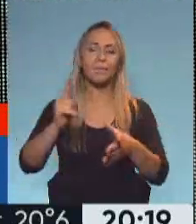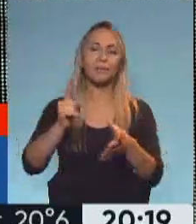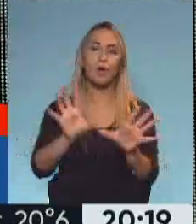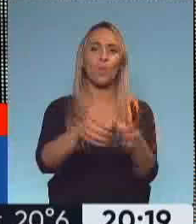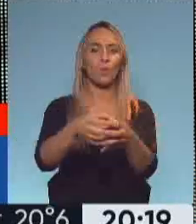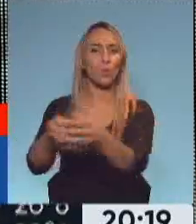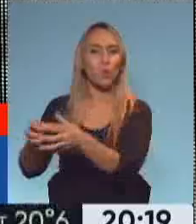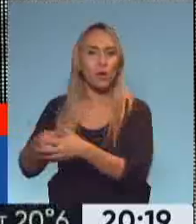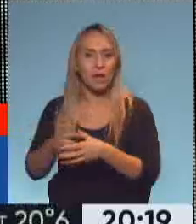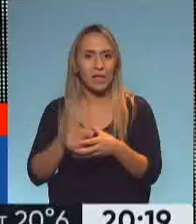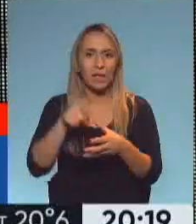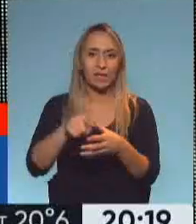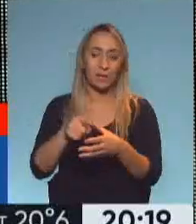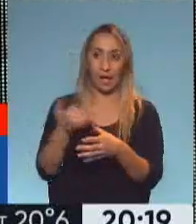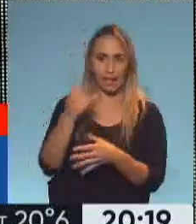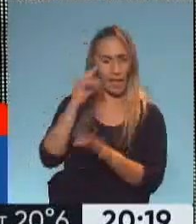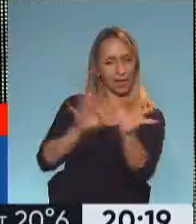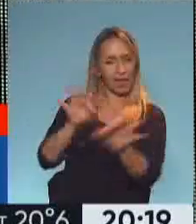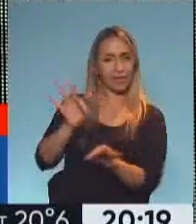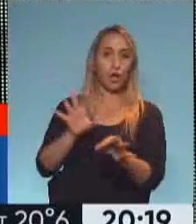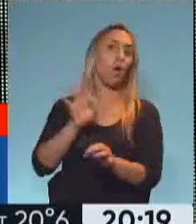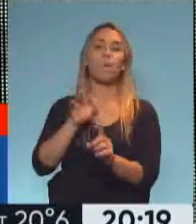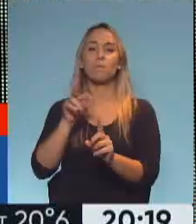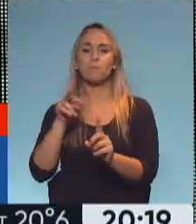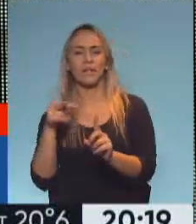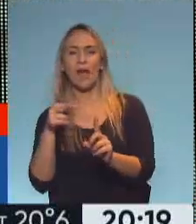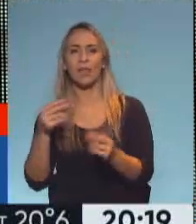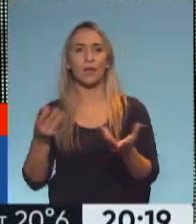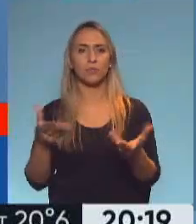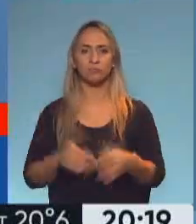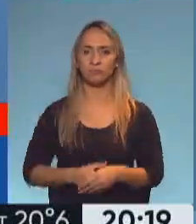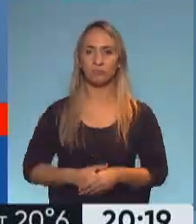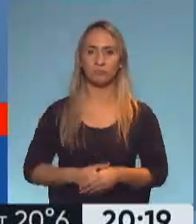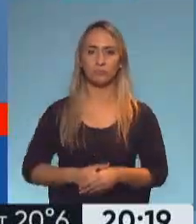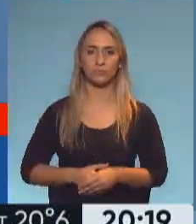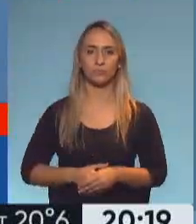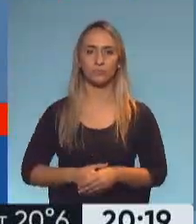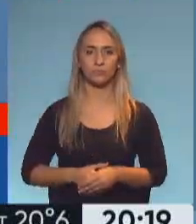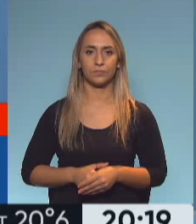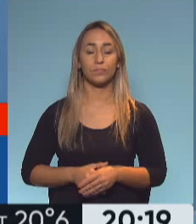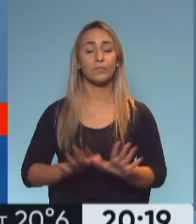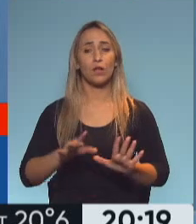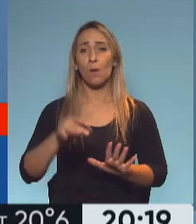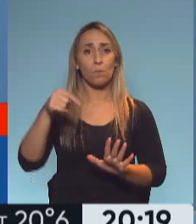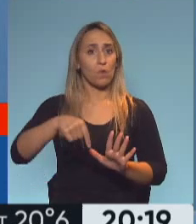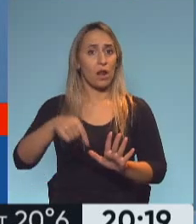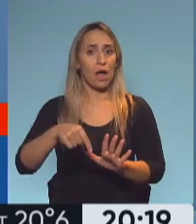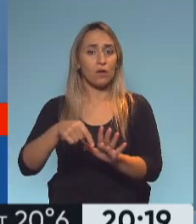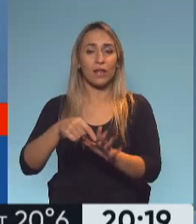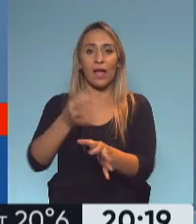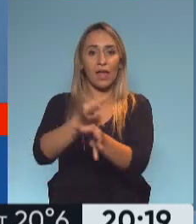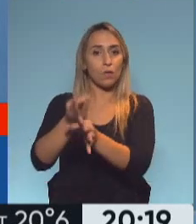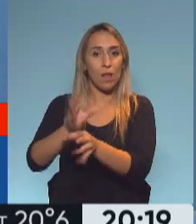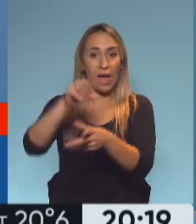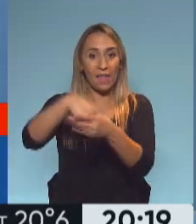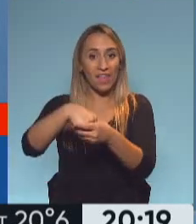analiza o cuál es el parámetro que se mira para la suspensión de las clases? Mirá, por ahora el impacto ha sido menor en